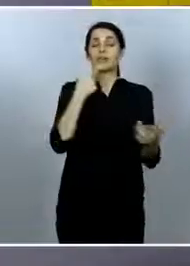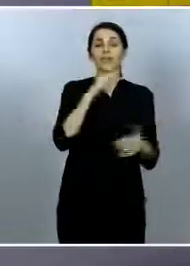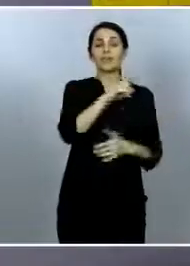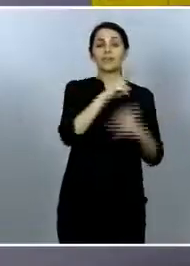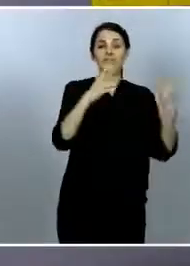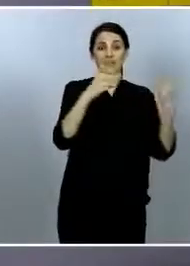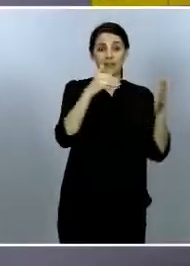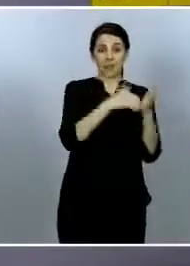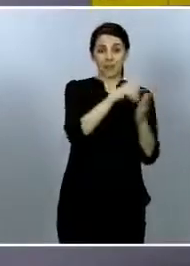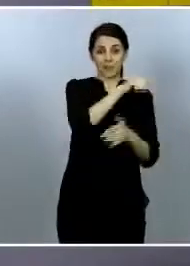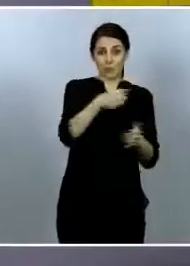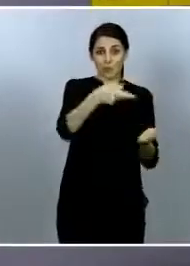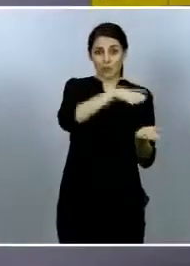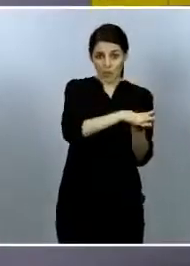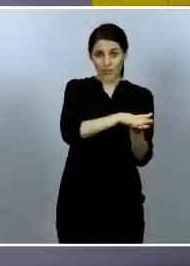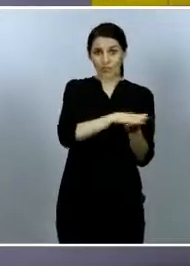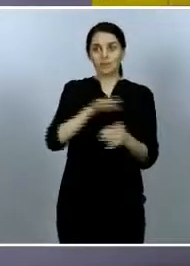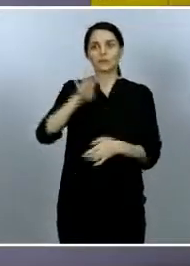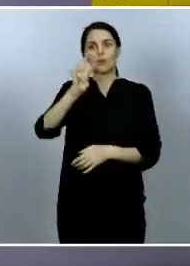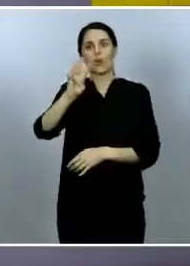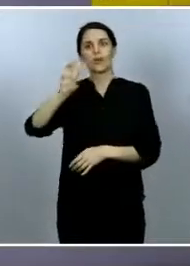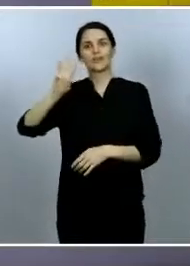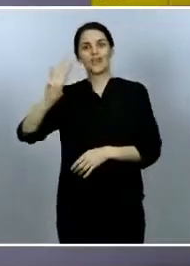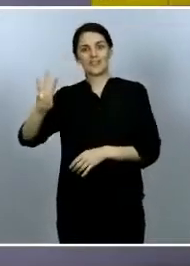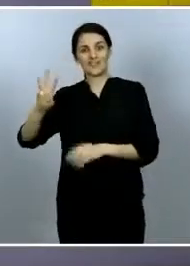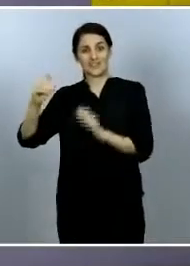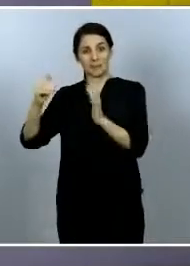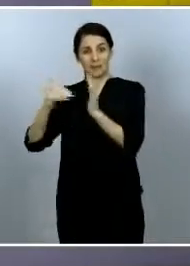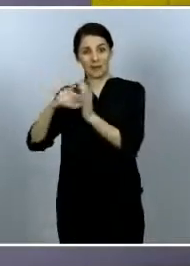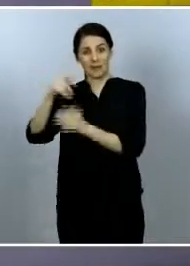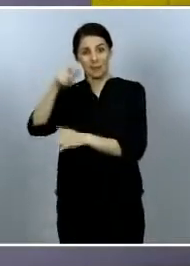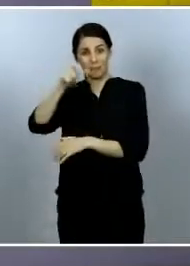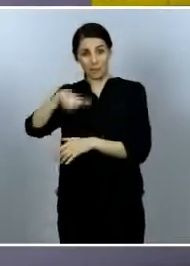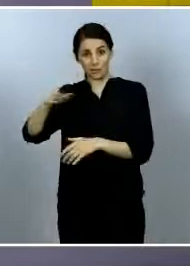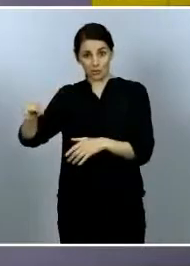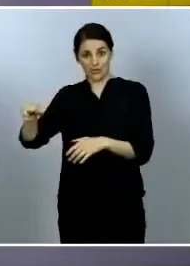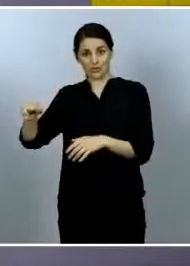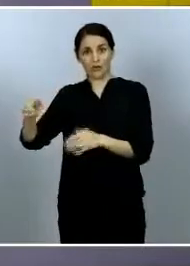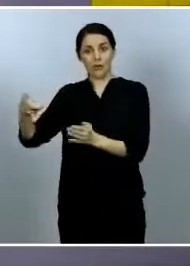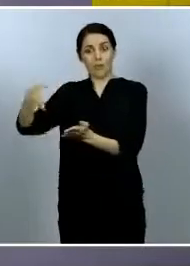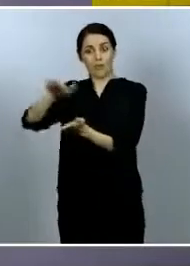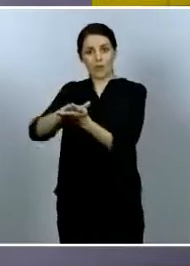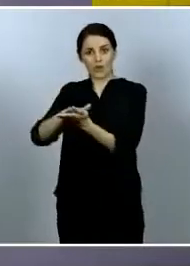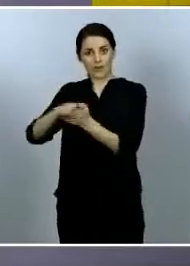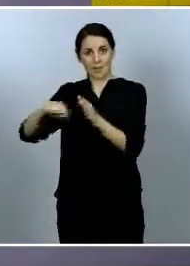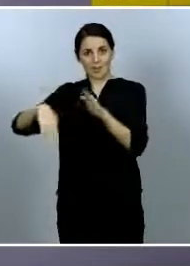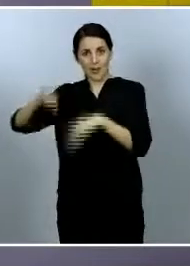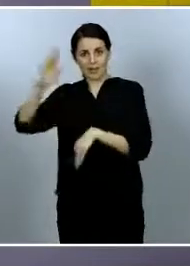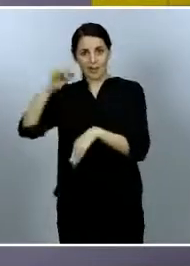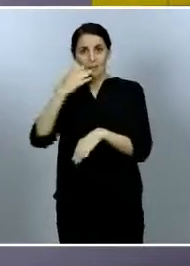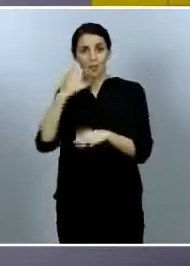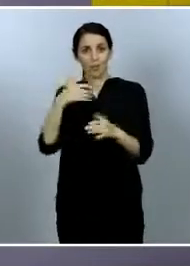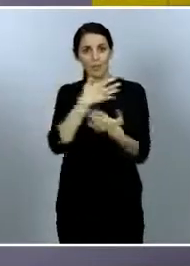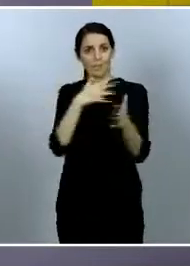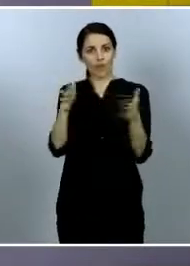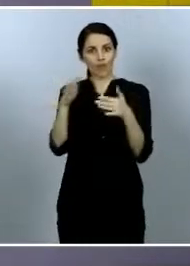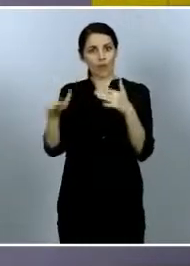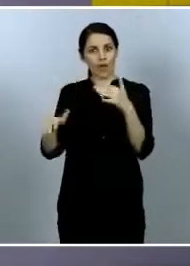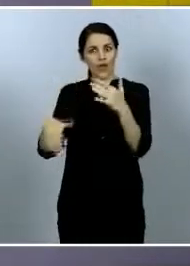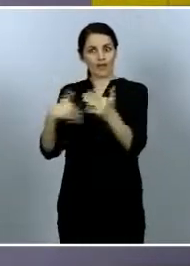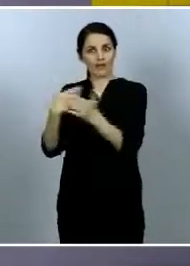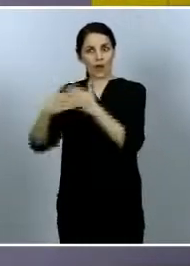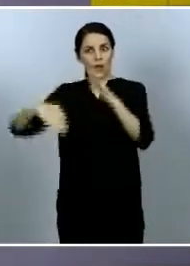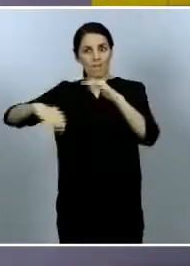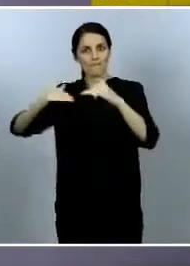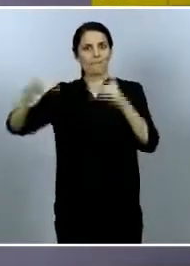Ministerio y las 43.000 muertes más desde marzo que se observan en el Momo, por ejemplo. Parece poco razonable,